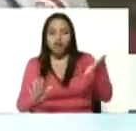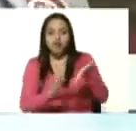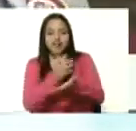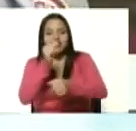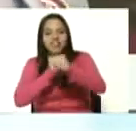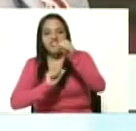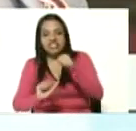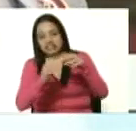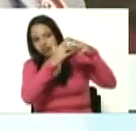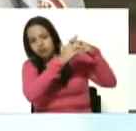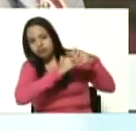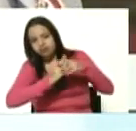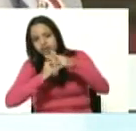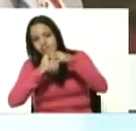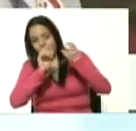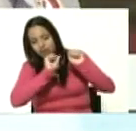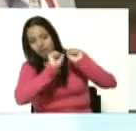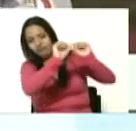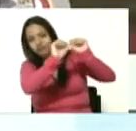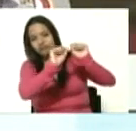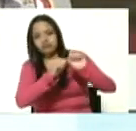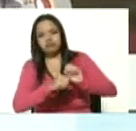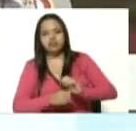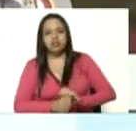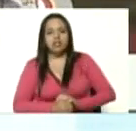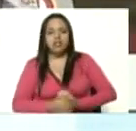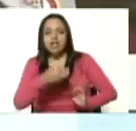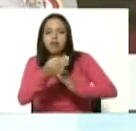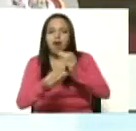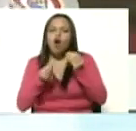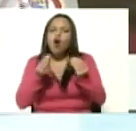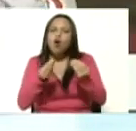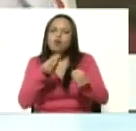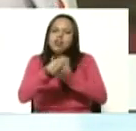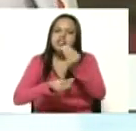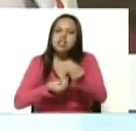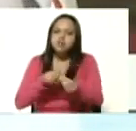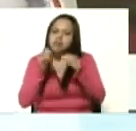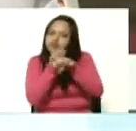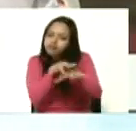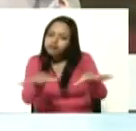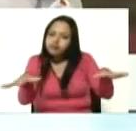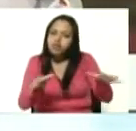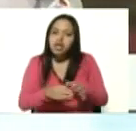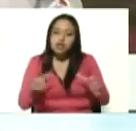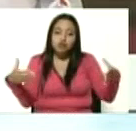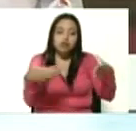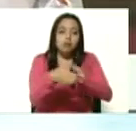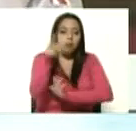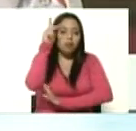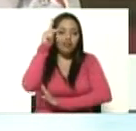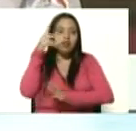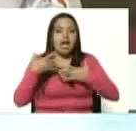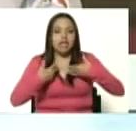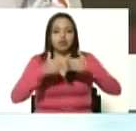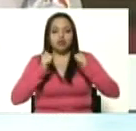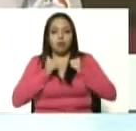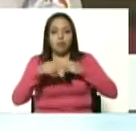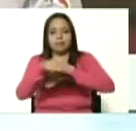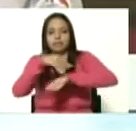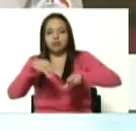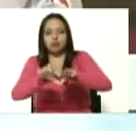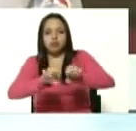nosotros nos reunimos y dijimos ¿cómo hacemos para territorializarlo? entonces nos reunimos con el profesor Aristóbulo ministro de educación